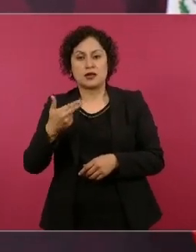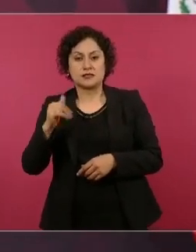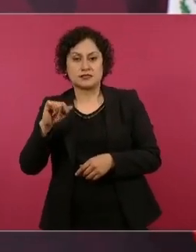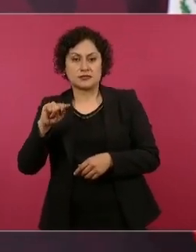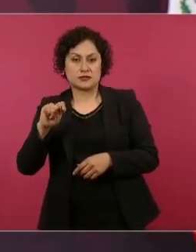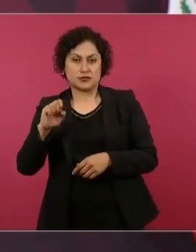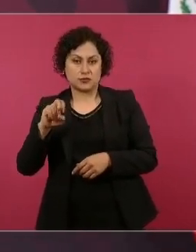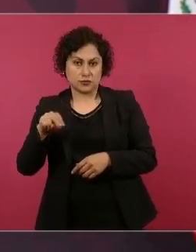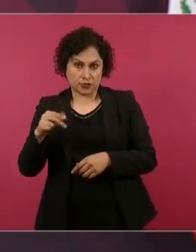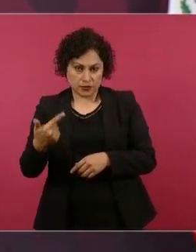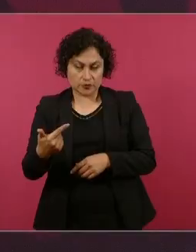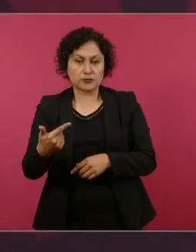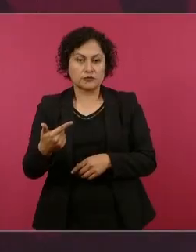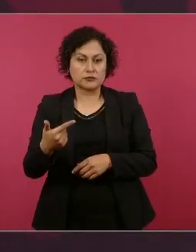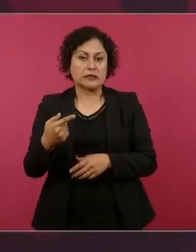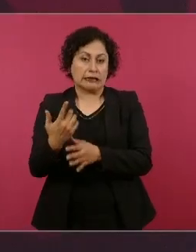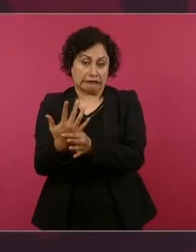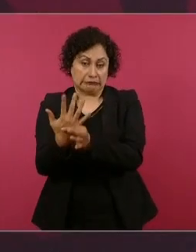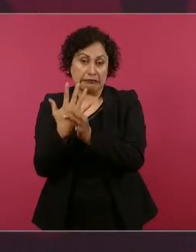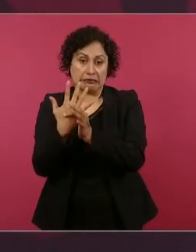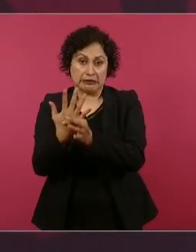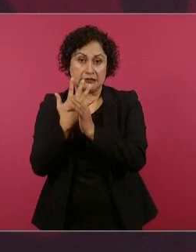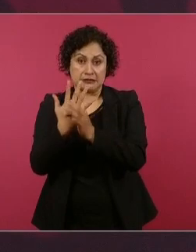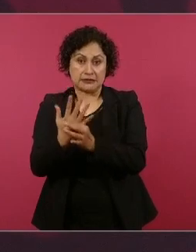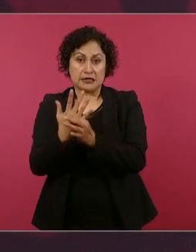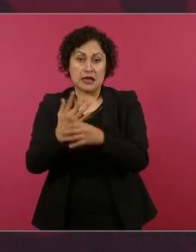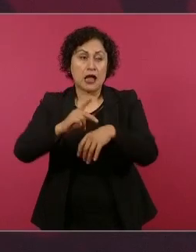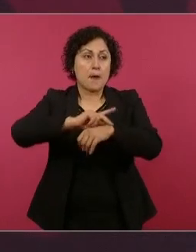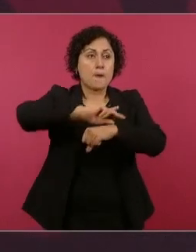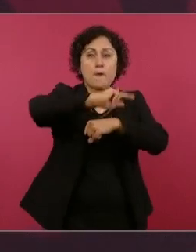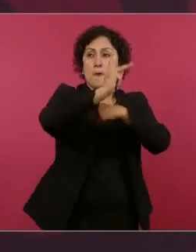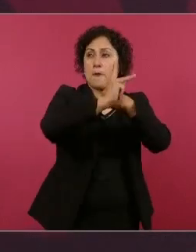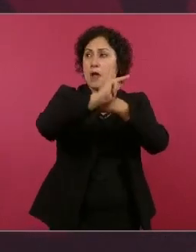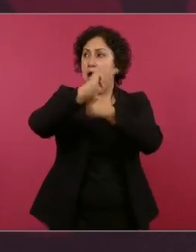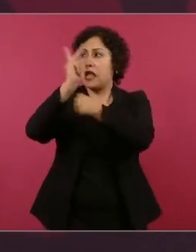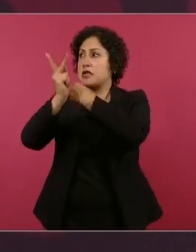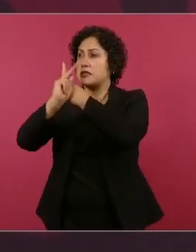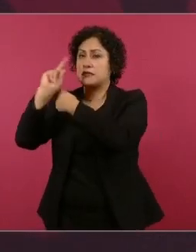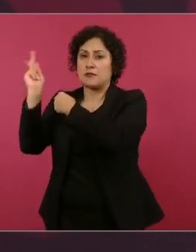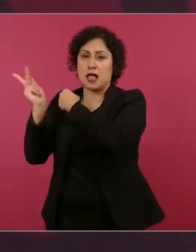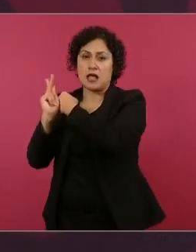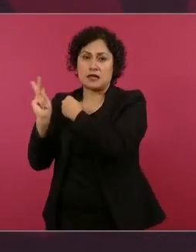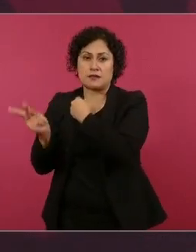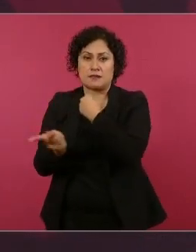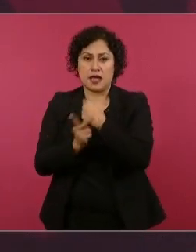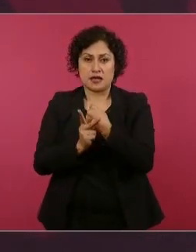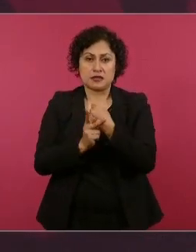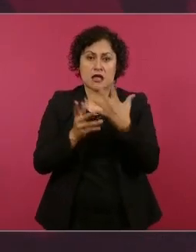puede aprovecharse del infortunio